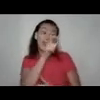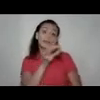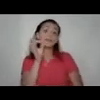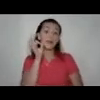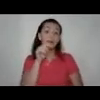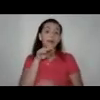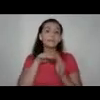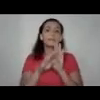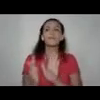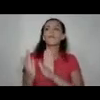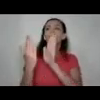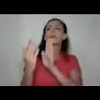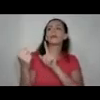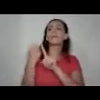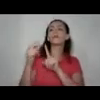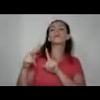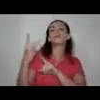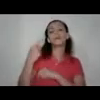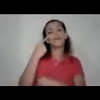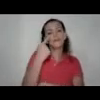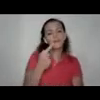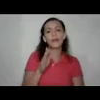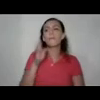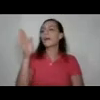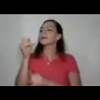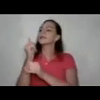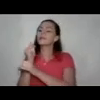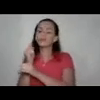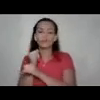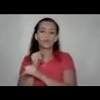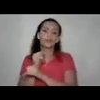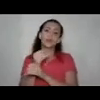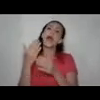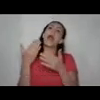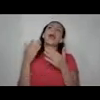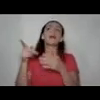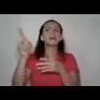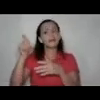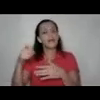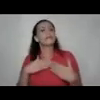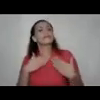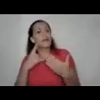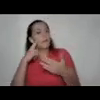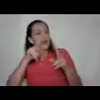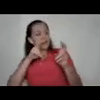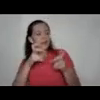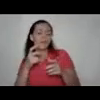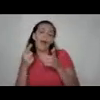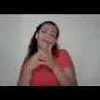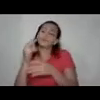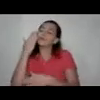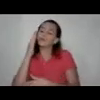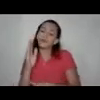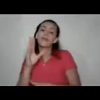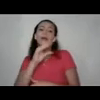enfrentar a esa victimización secundaria que vimos va a ir a instituciones en las que aunque deberían estar sensibilizadas para este tema no lo están y